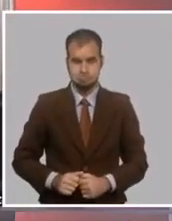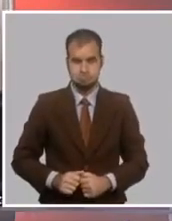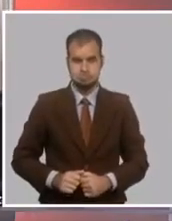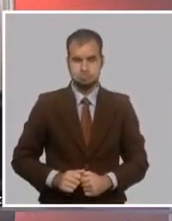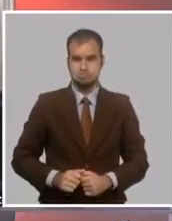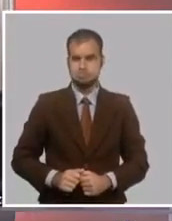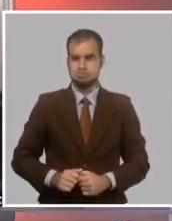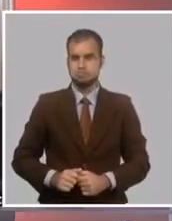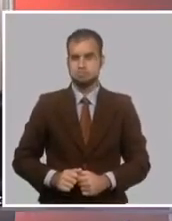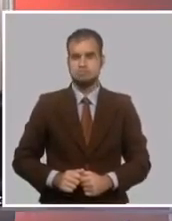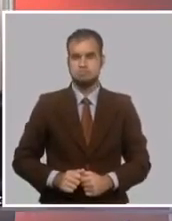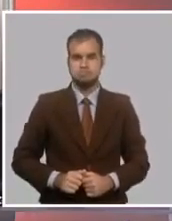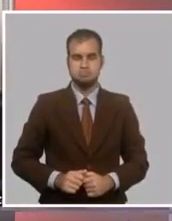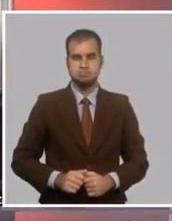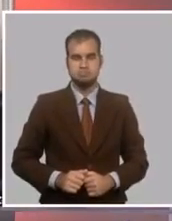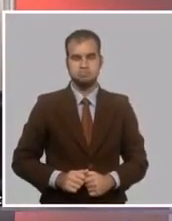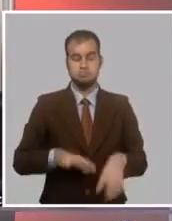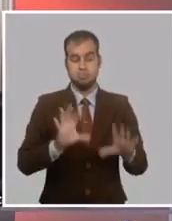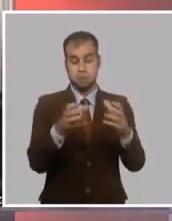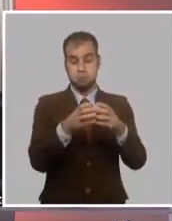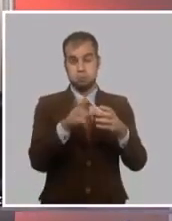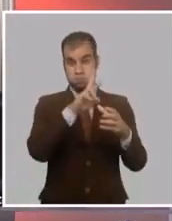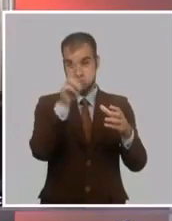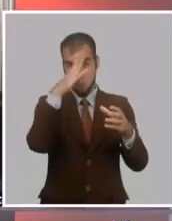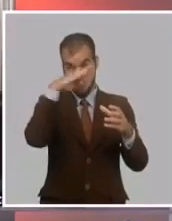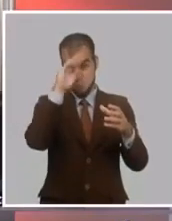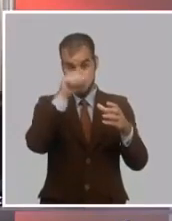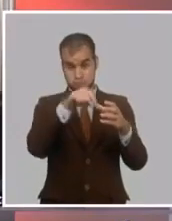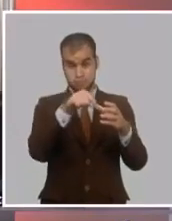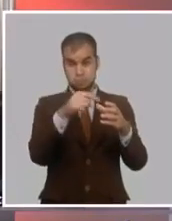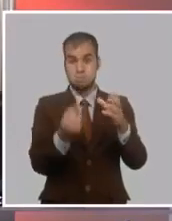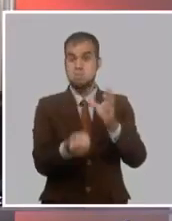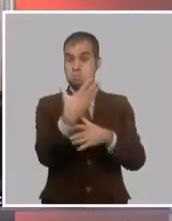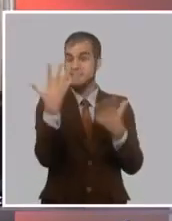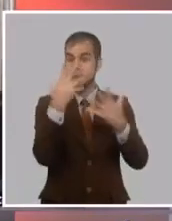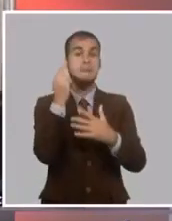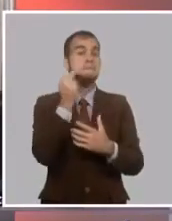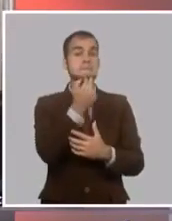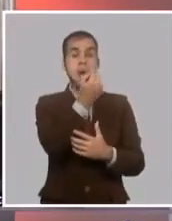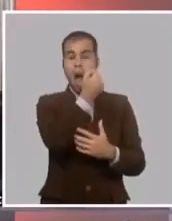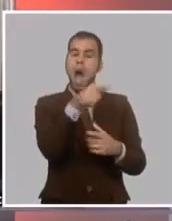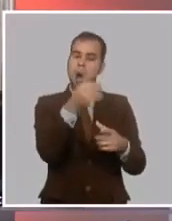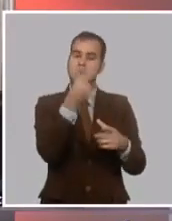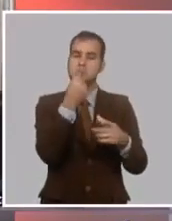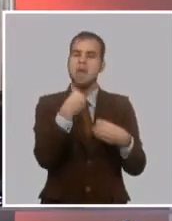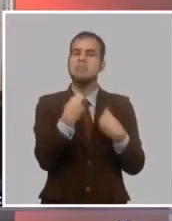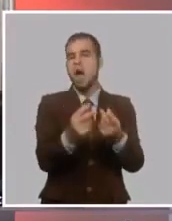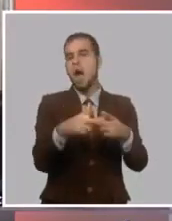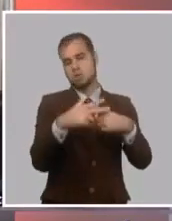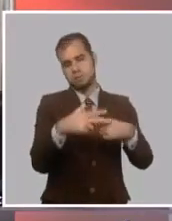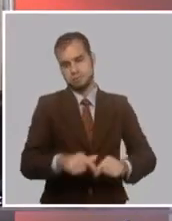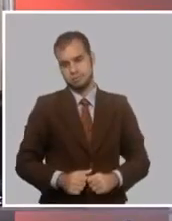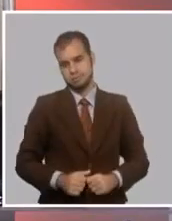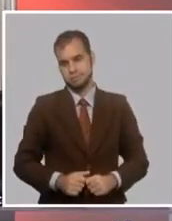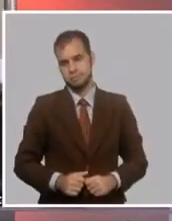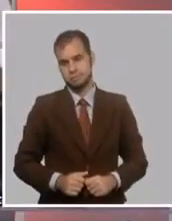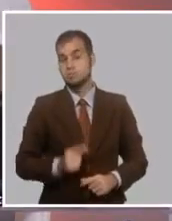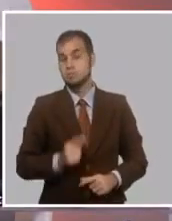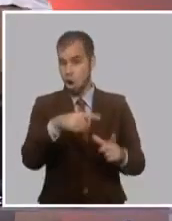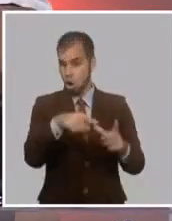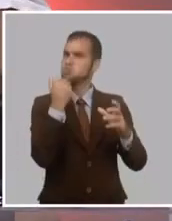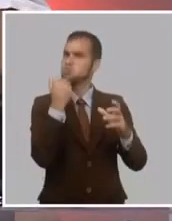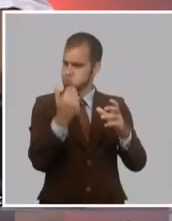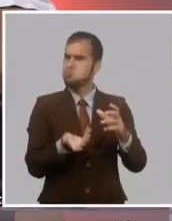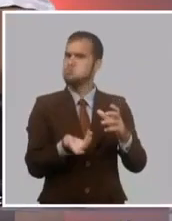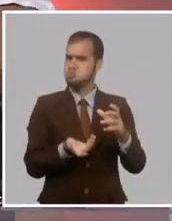partido yo diría que fue la solución que Martí buscó y que fue útil. ¿Por qué? Porque